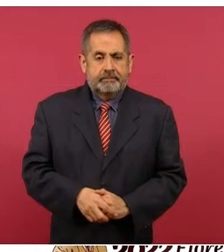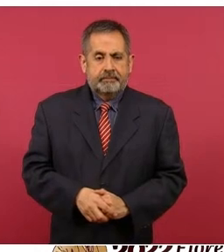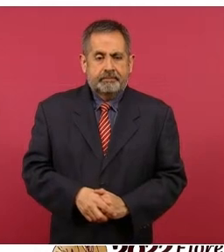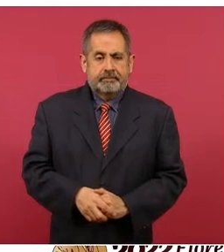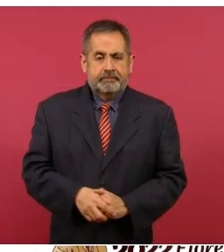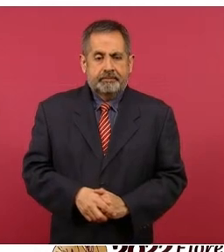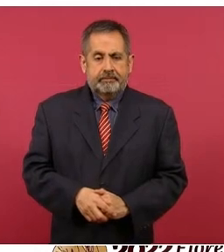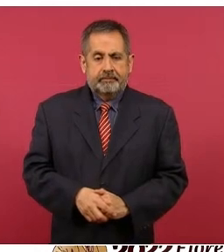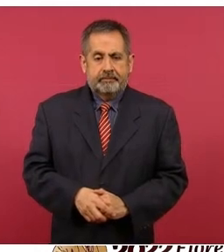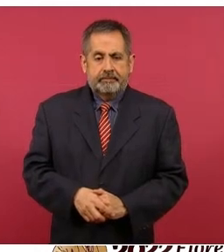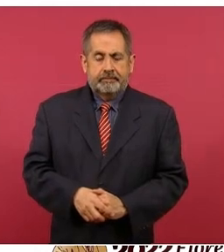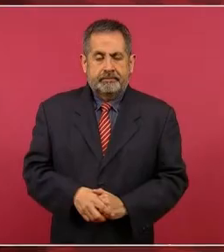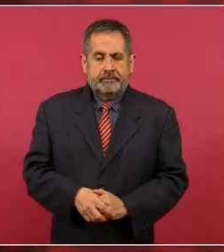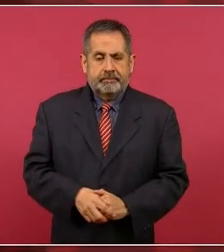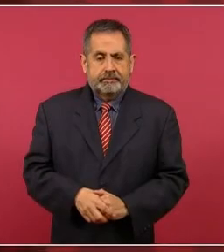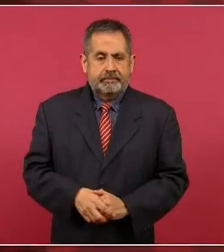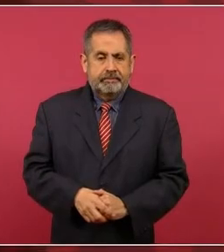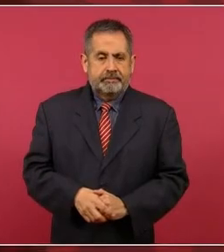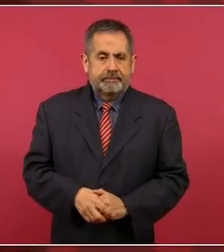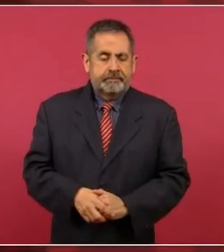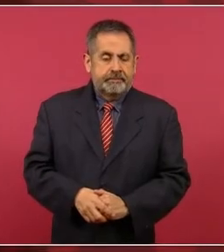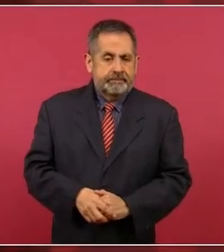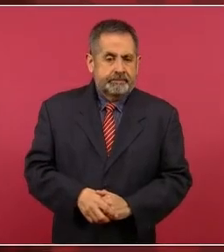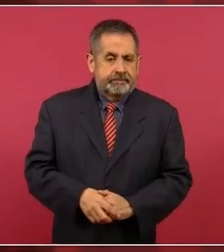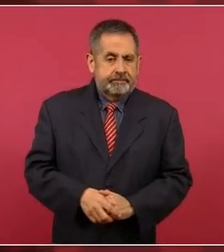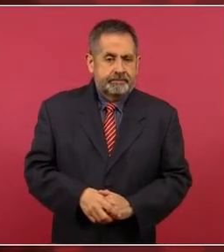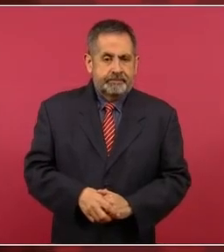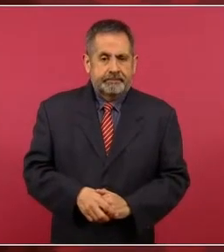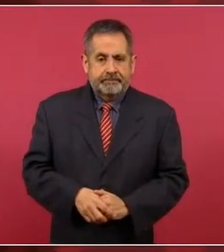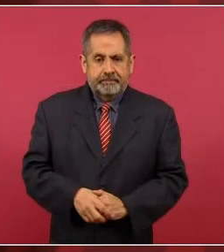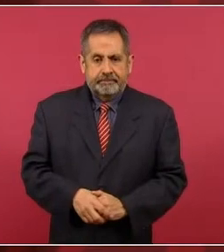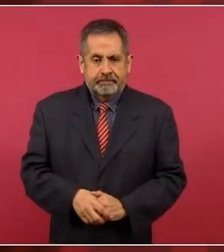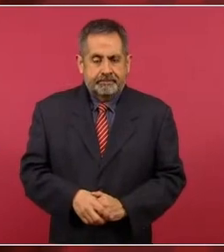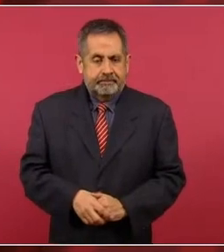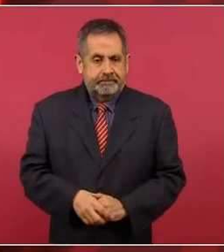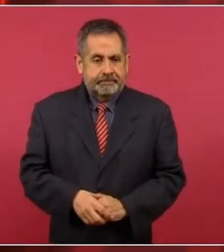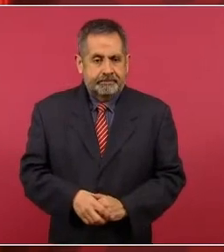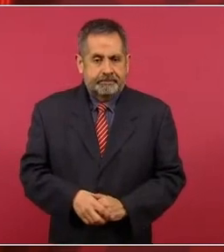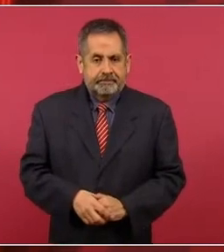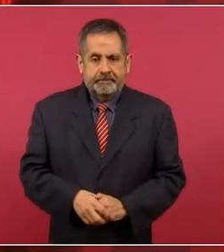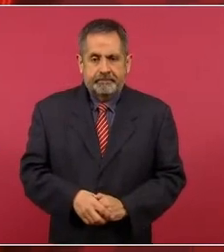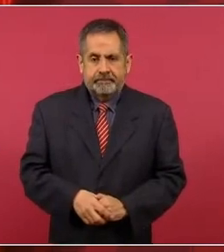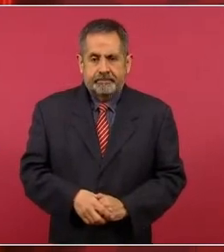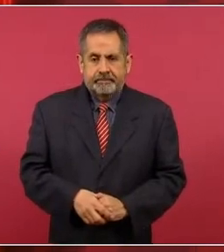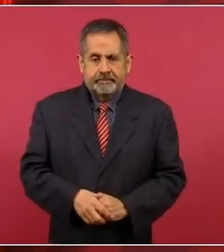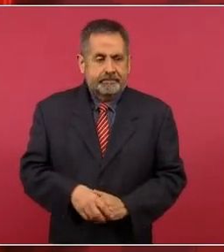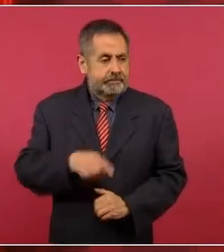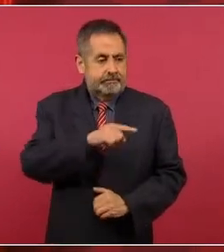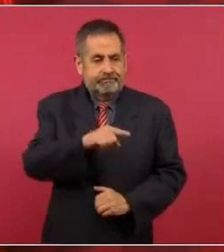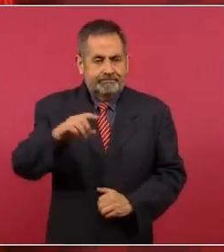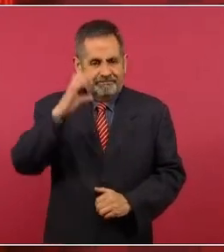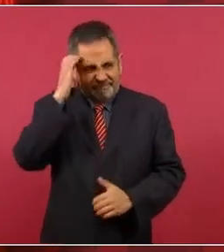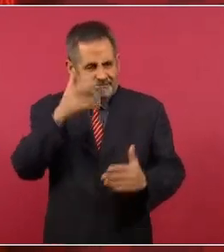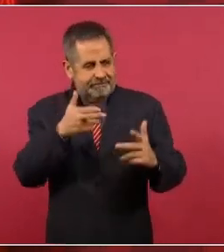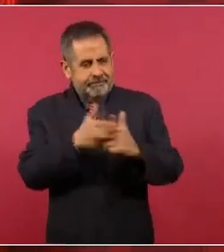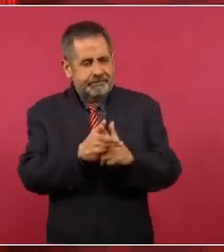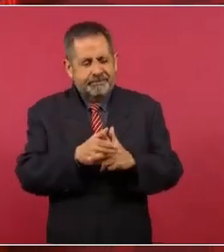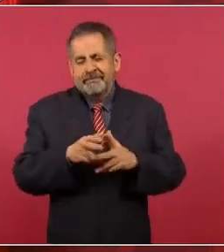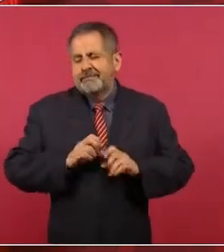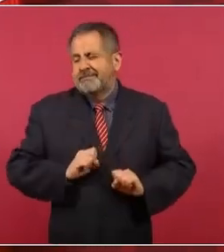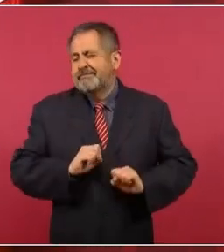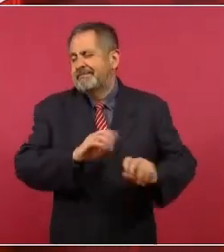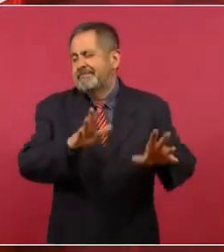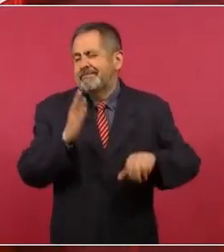no dejando ningún crimen sin castigo